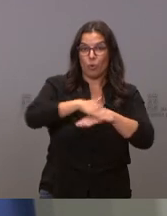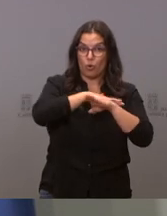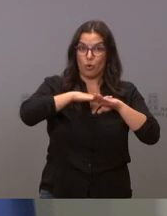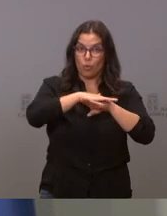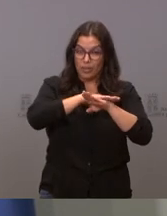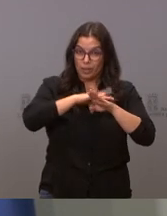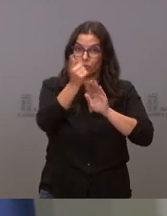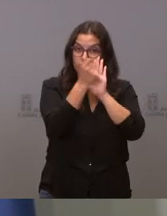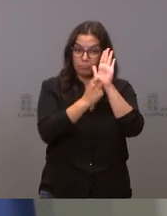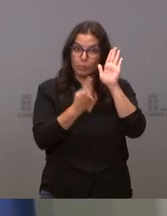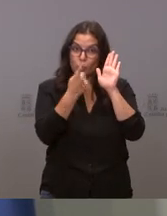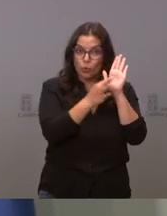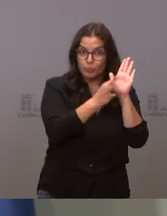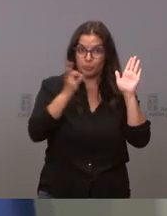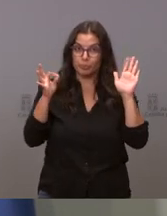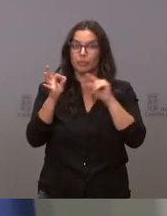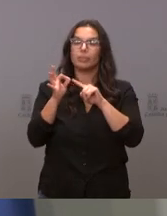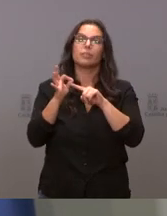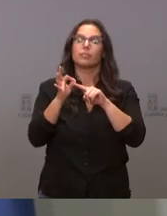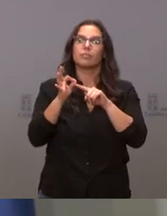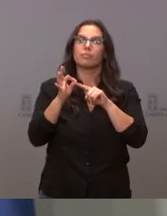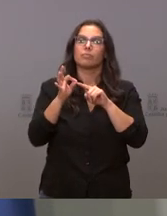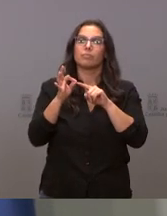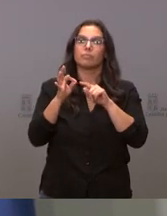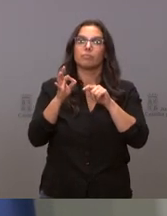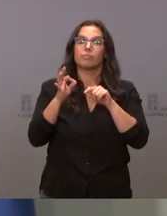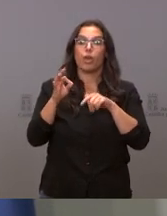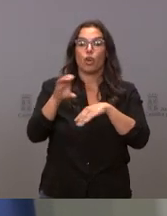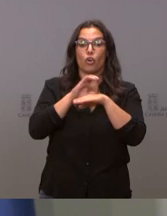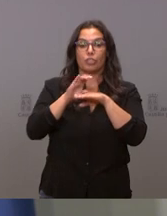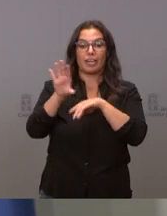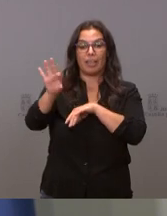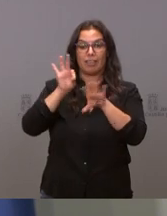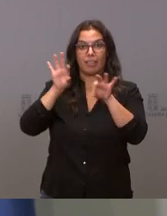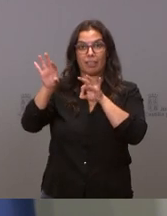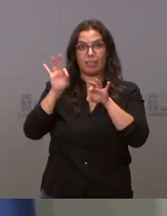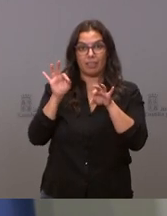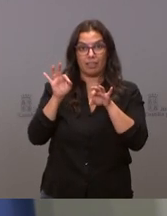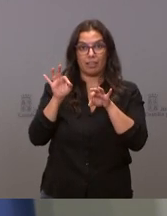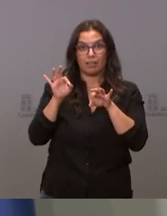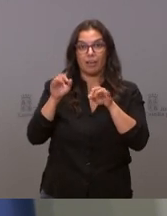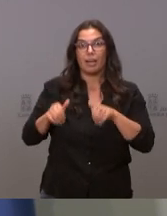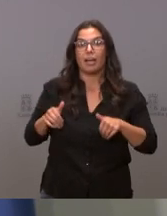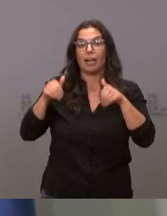marca quien nombra los candidatos en las consejerías y nosotros no tenemos otro candidato